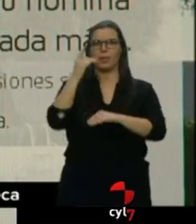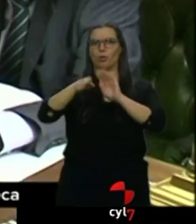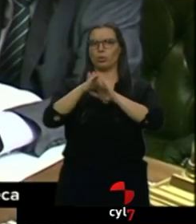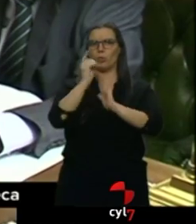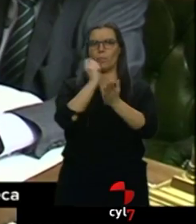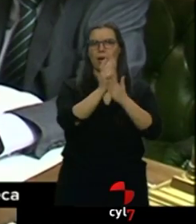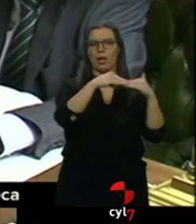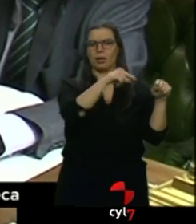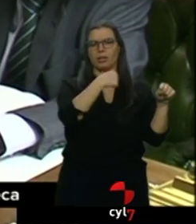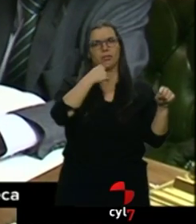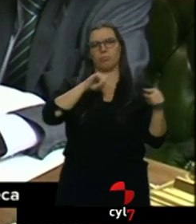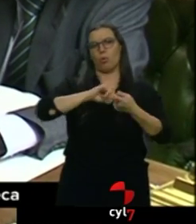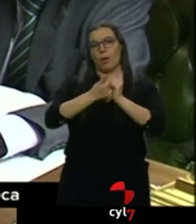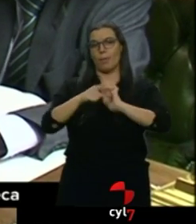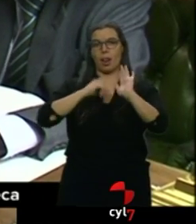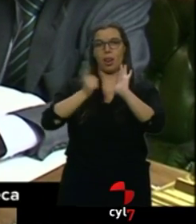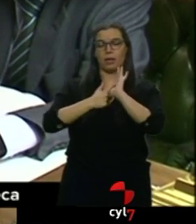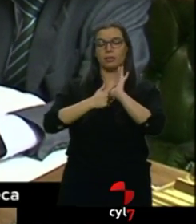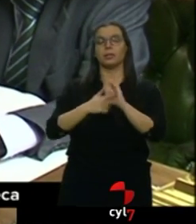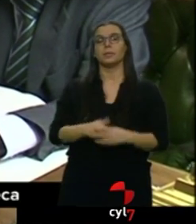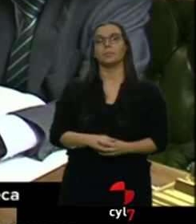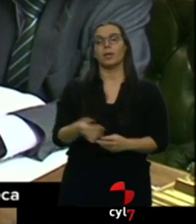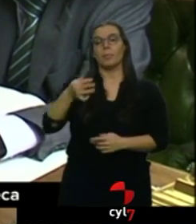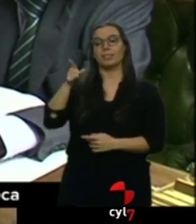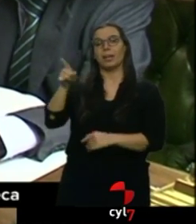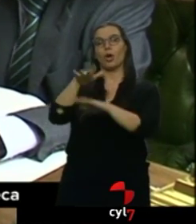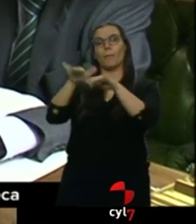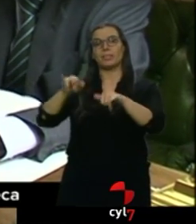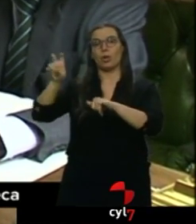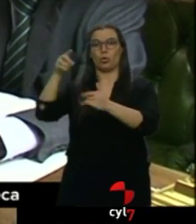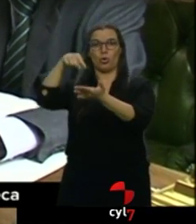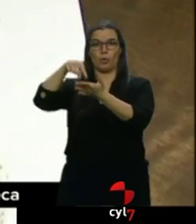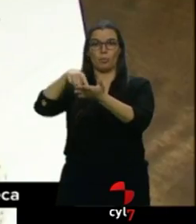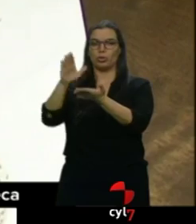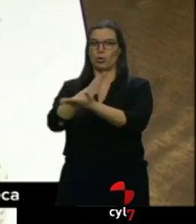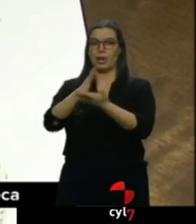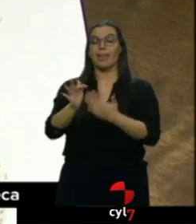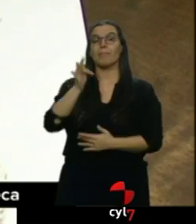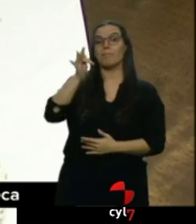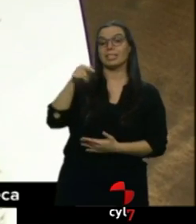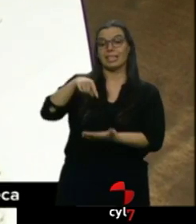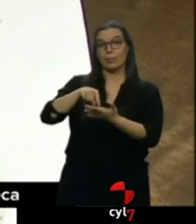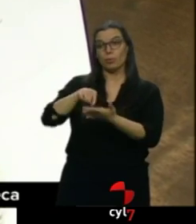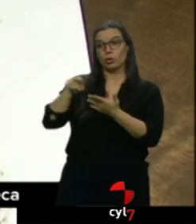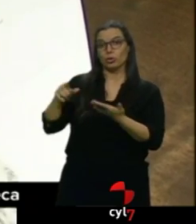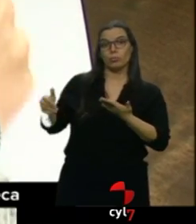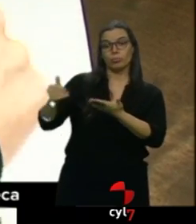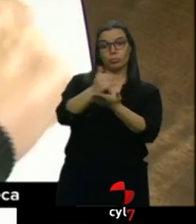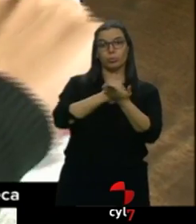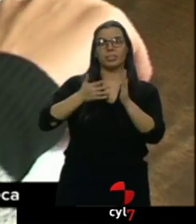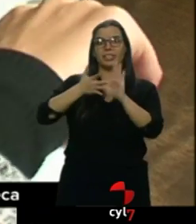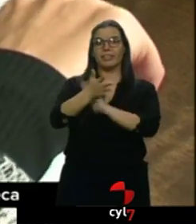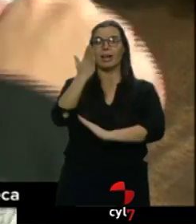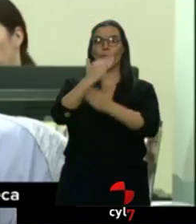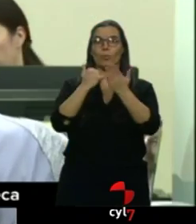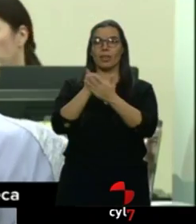deducible. La ministra de Hacienda recordó ayer que el abono de la tasa ingresa en las arcas de las comunidades autónomas 2.000 millones de euros cada año, por